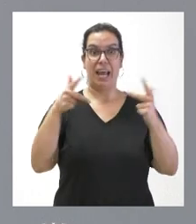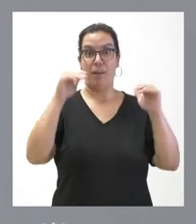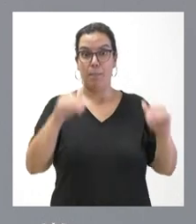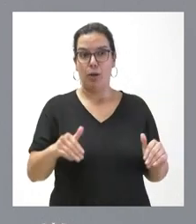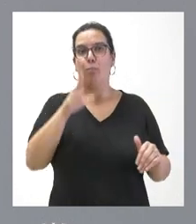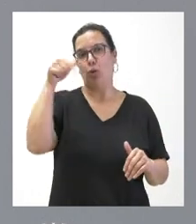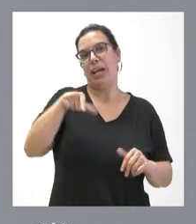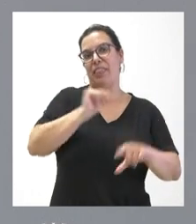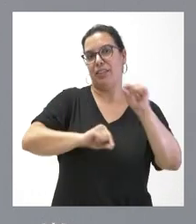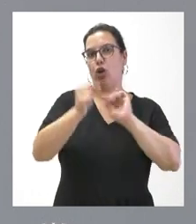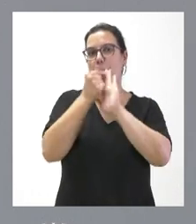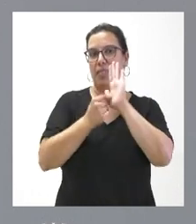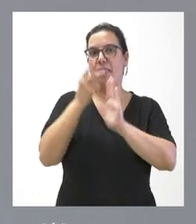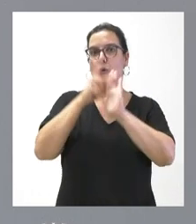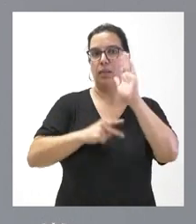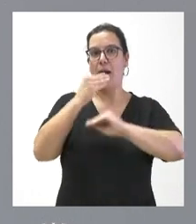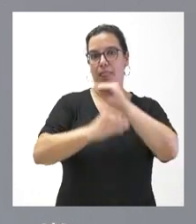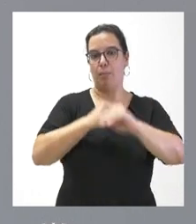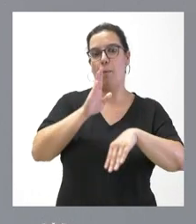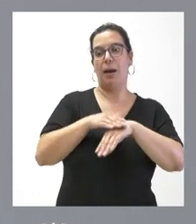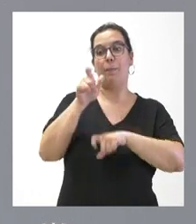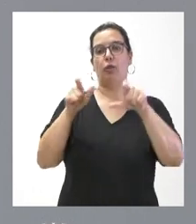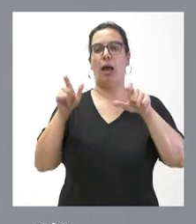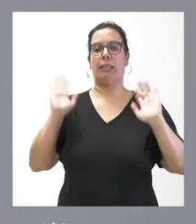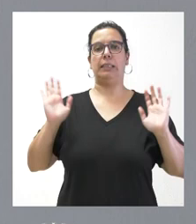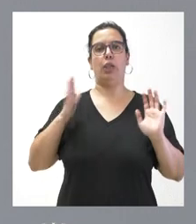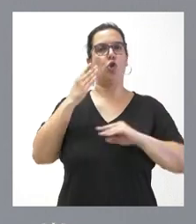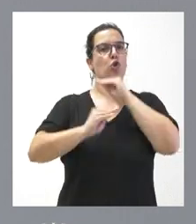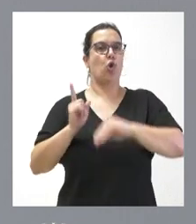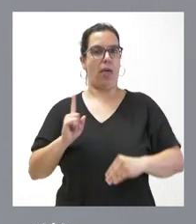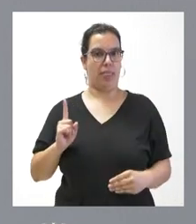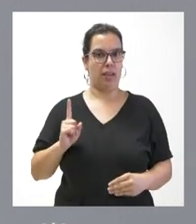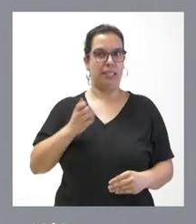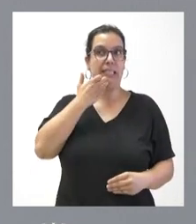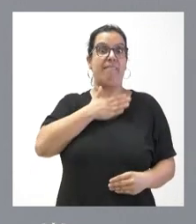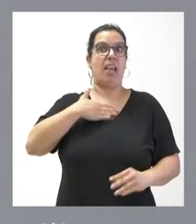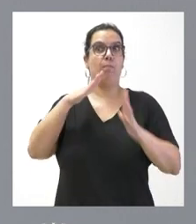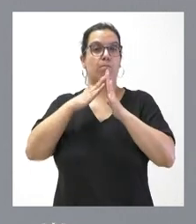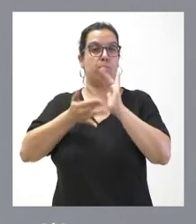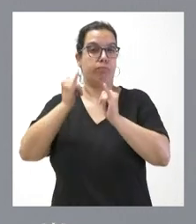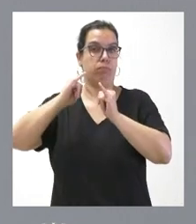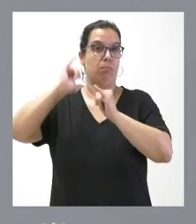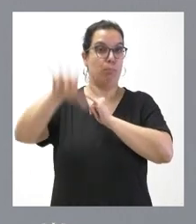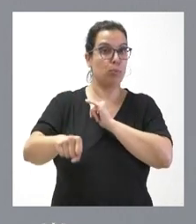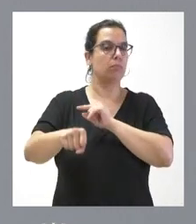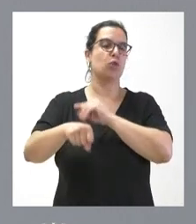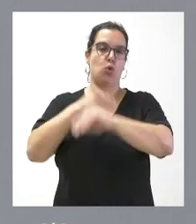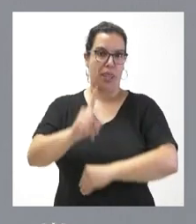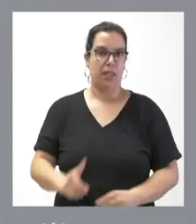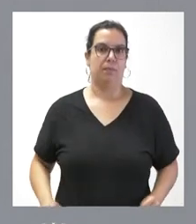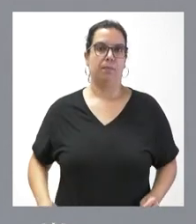algunas medidas que también pueden disuadir de una u otra forma a quien pueda tener en mente algún tipo de acto delictivo de estas características.